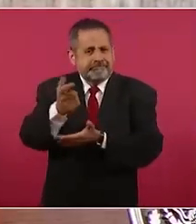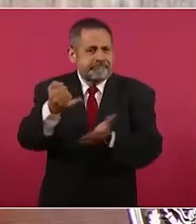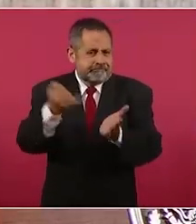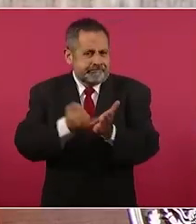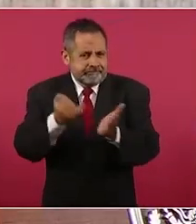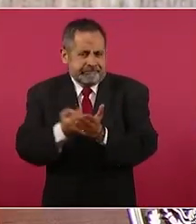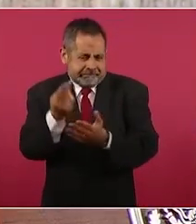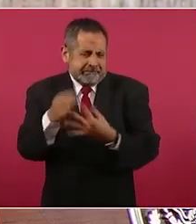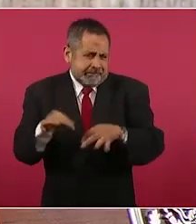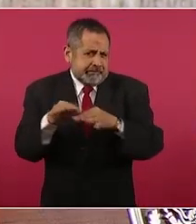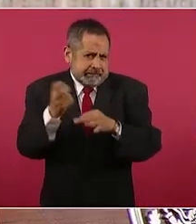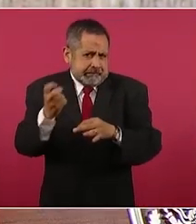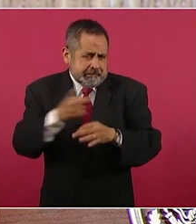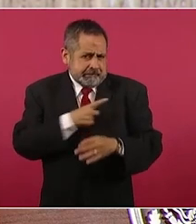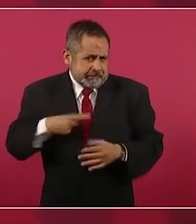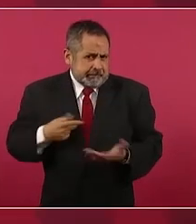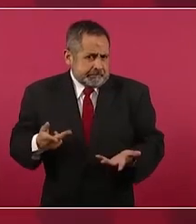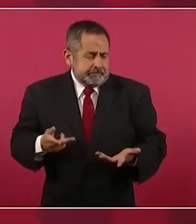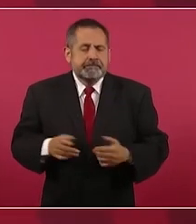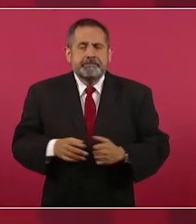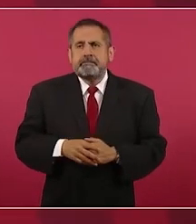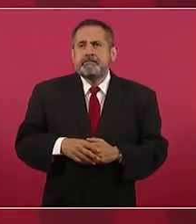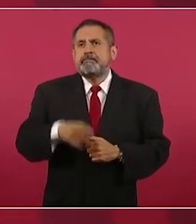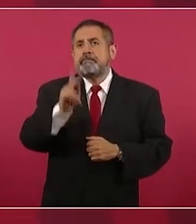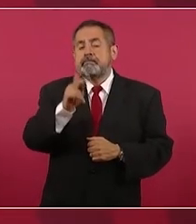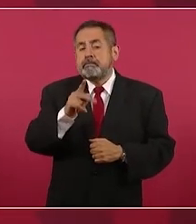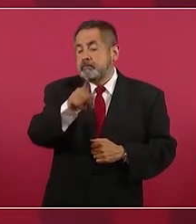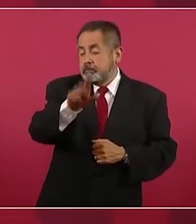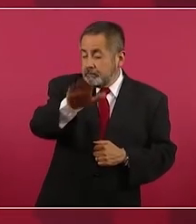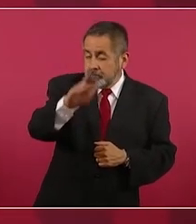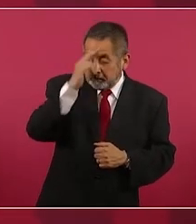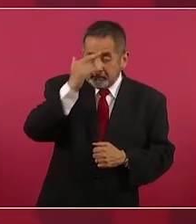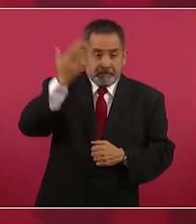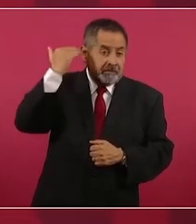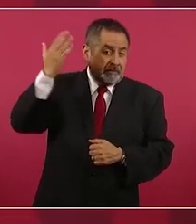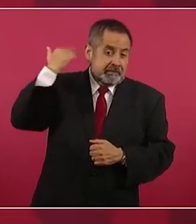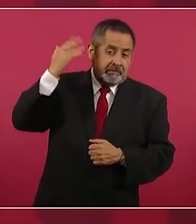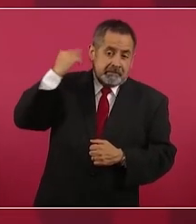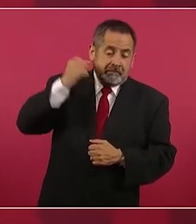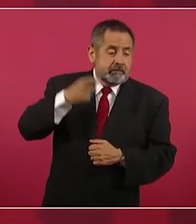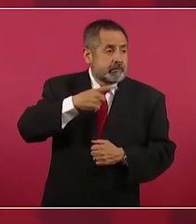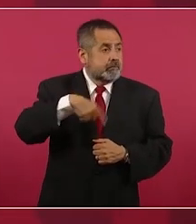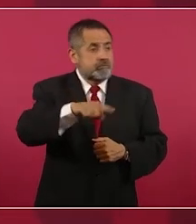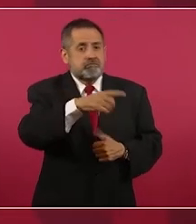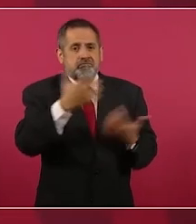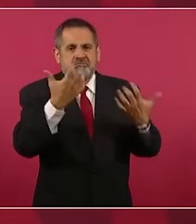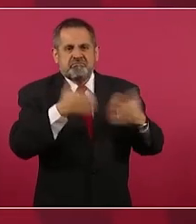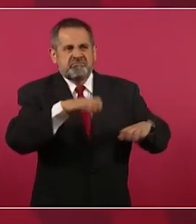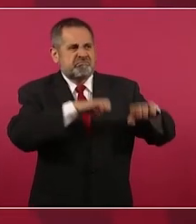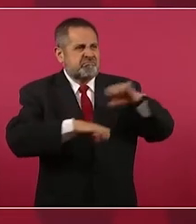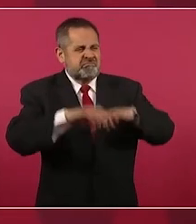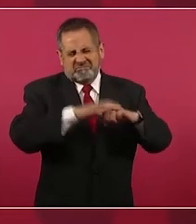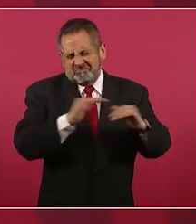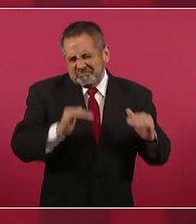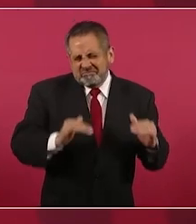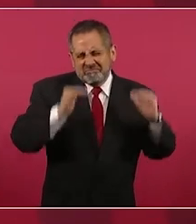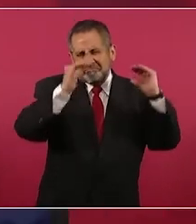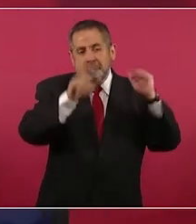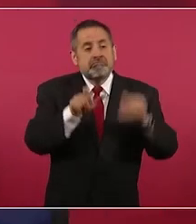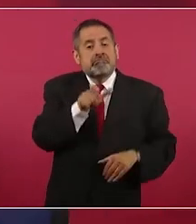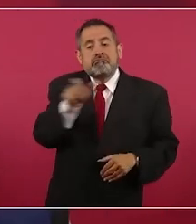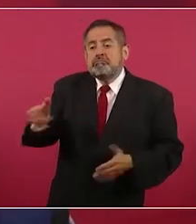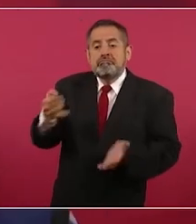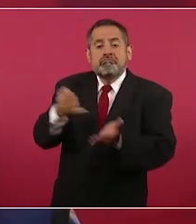estaba arriba, incluso